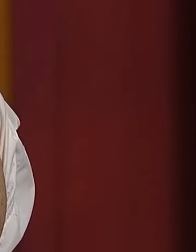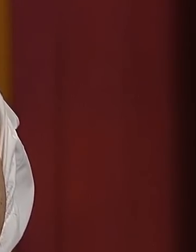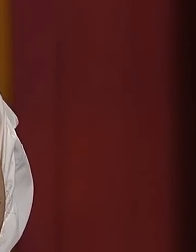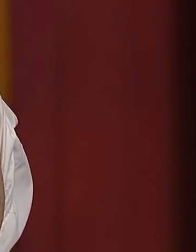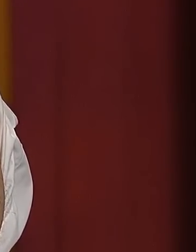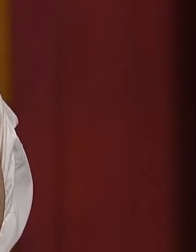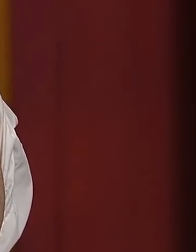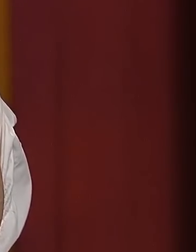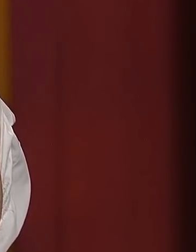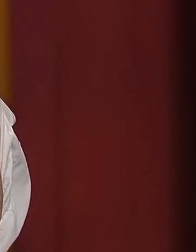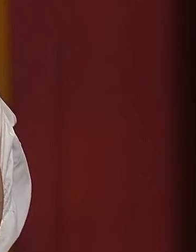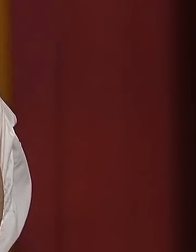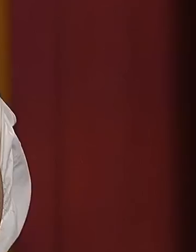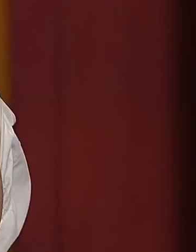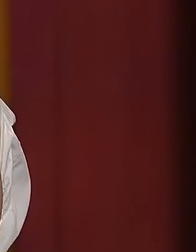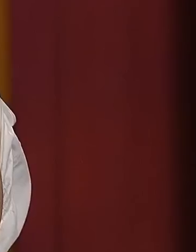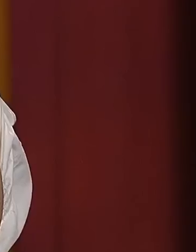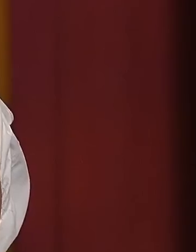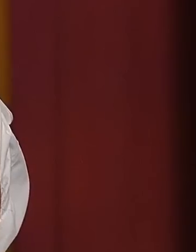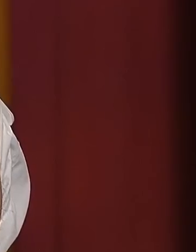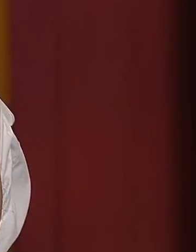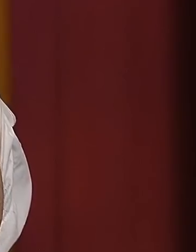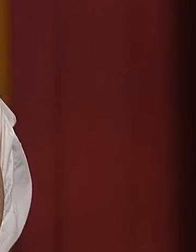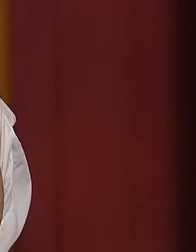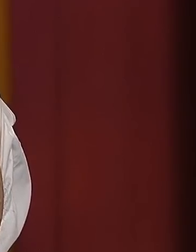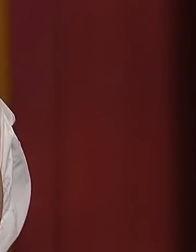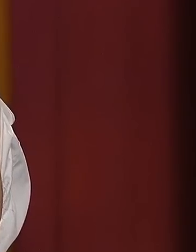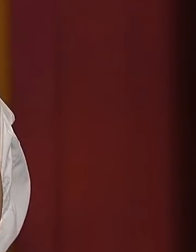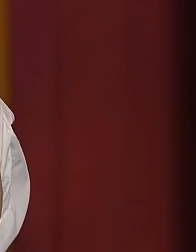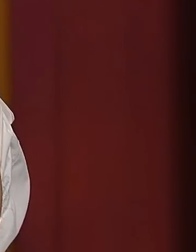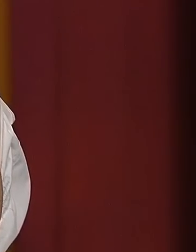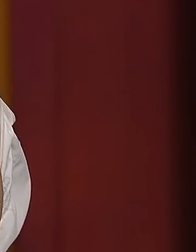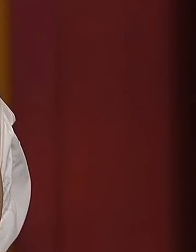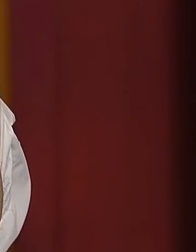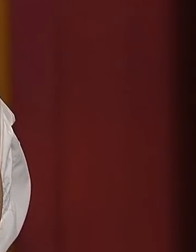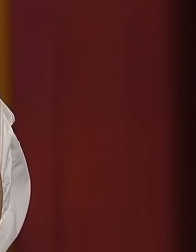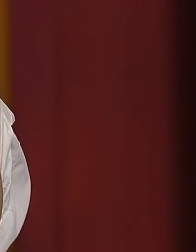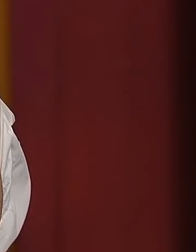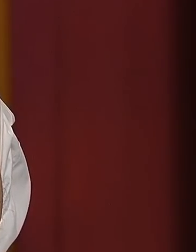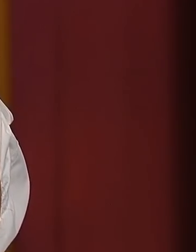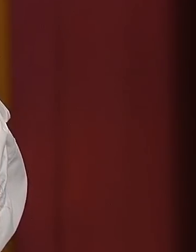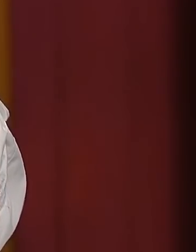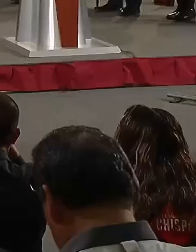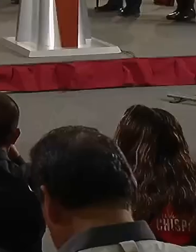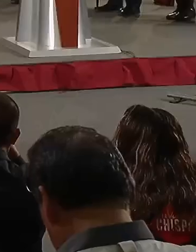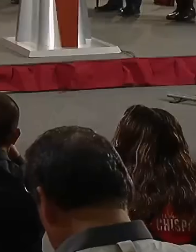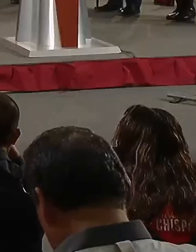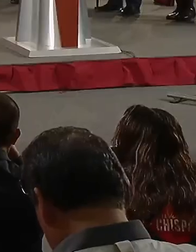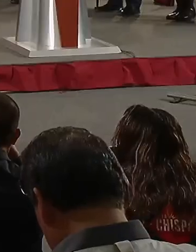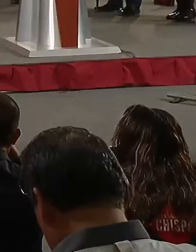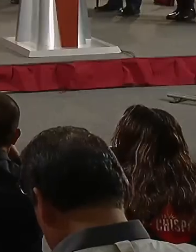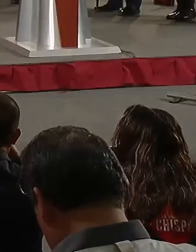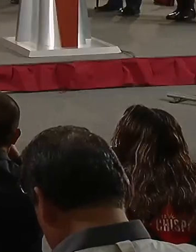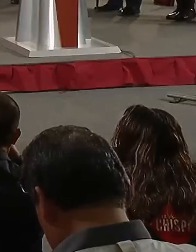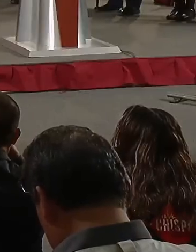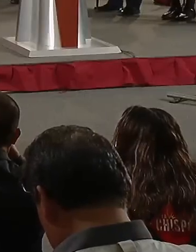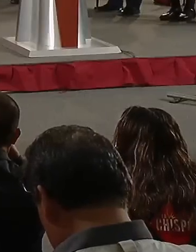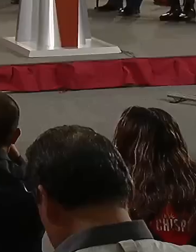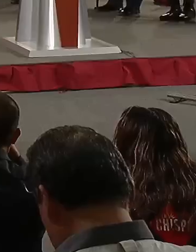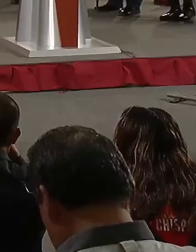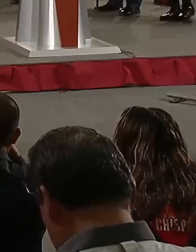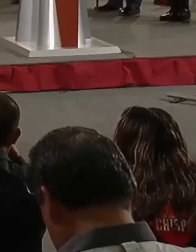Porque antes los padres tenían que comprar los libros y ese fue un buen presidente,